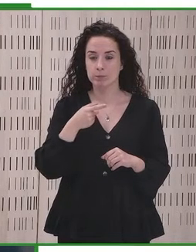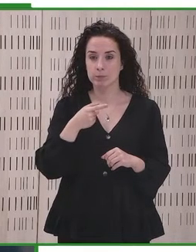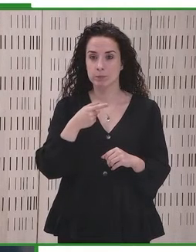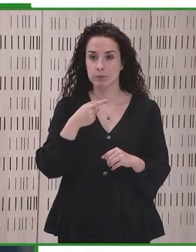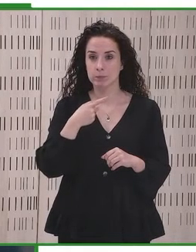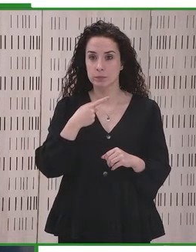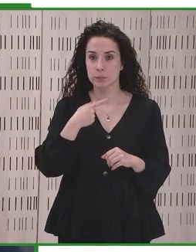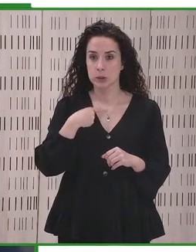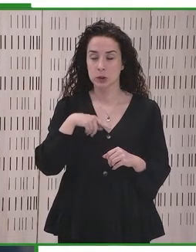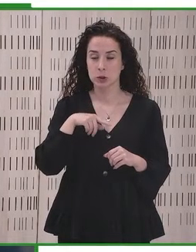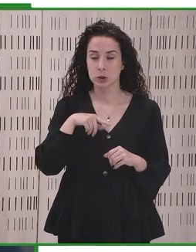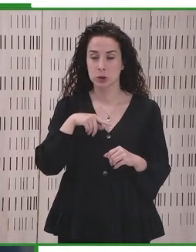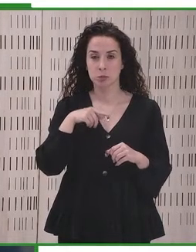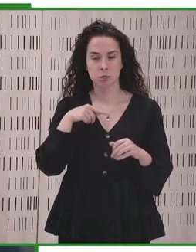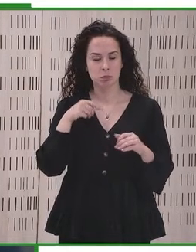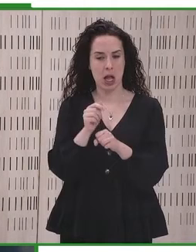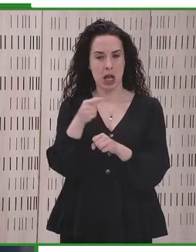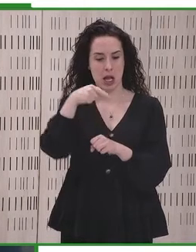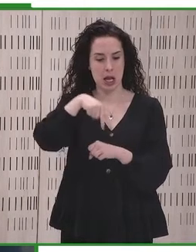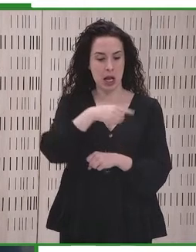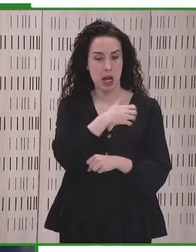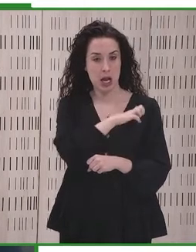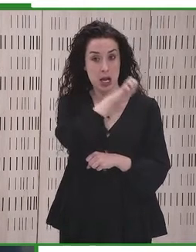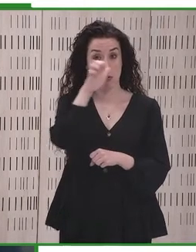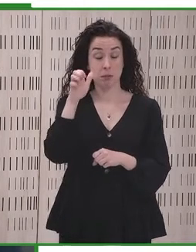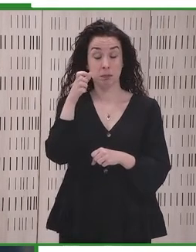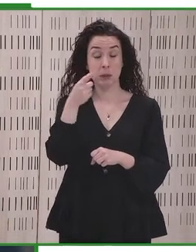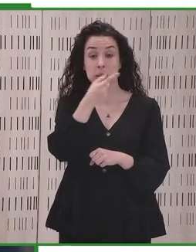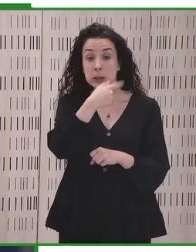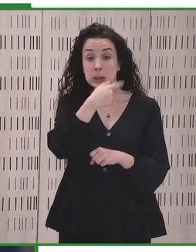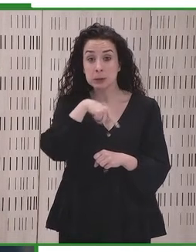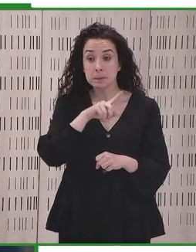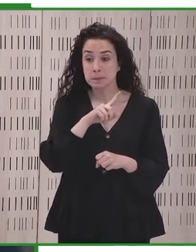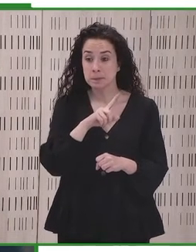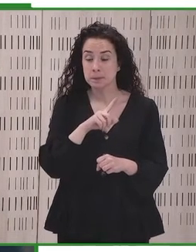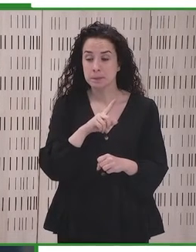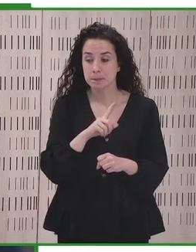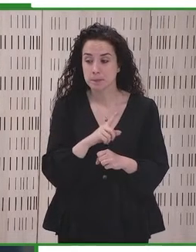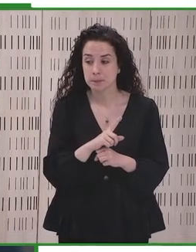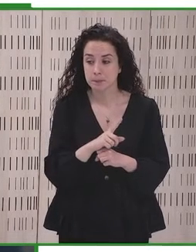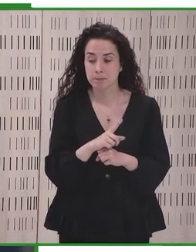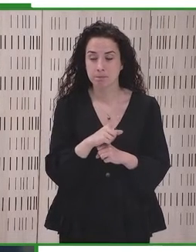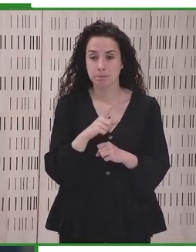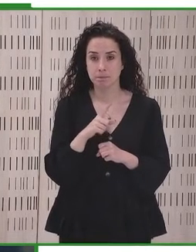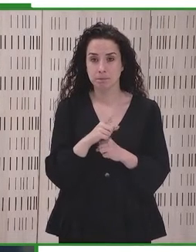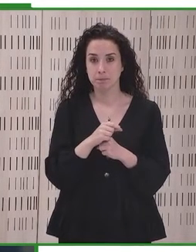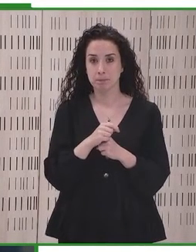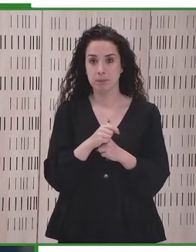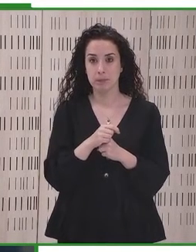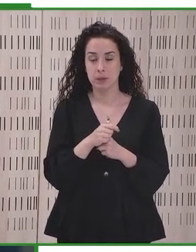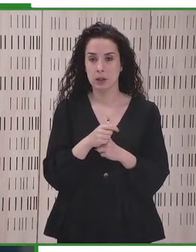cuando podemos comenzar, cada vez que hay una intervención a nivel europea,